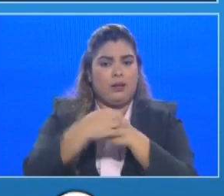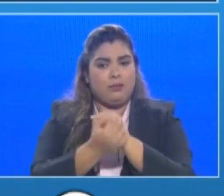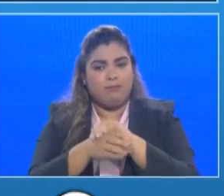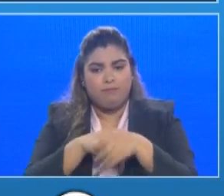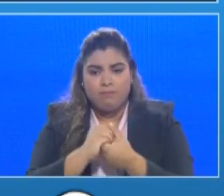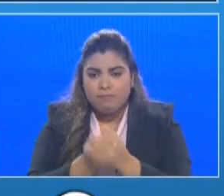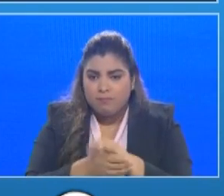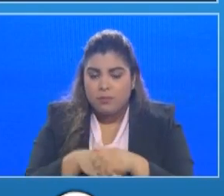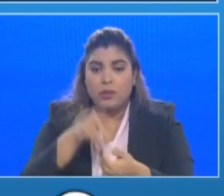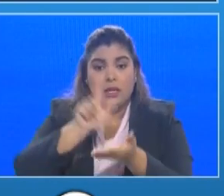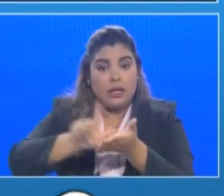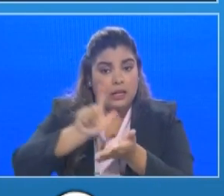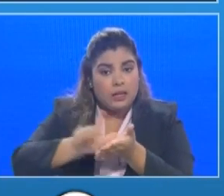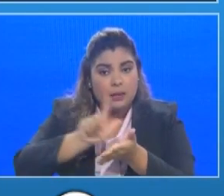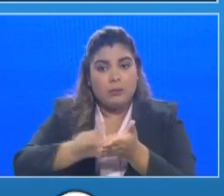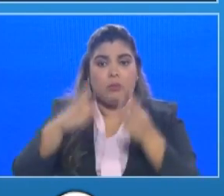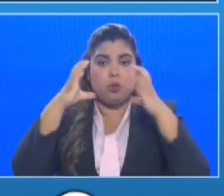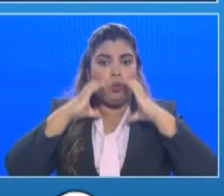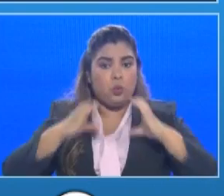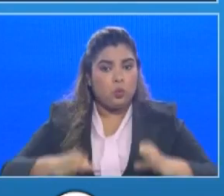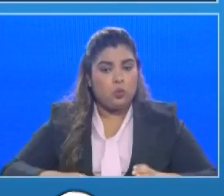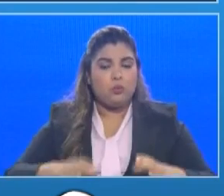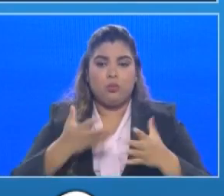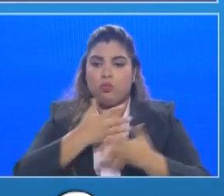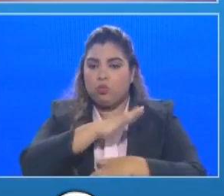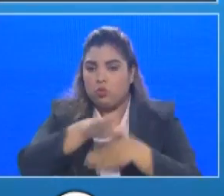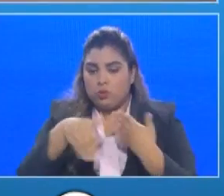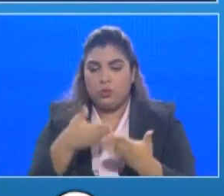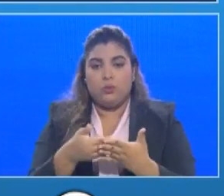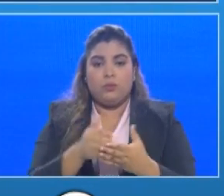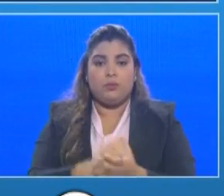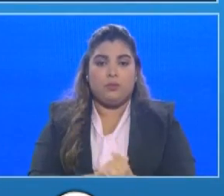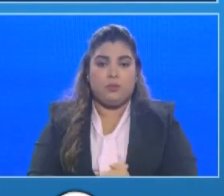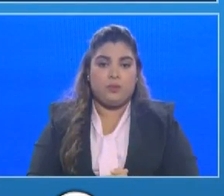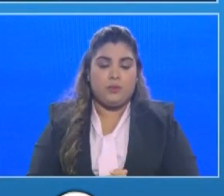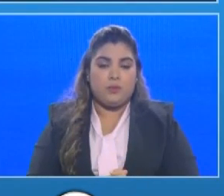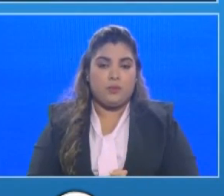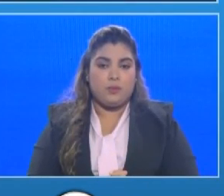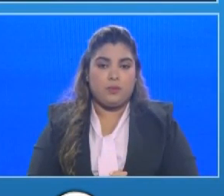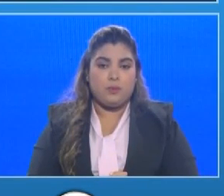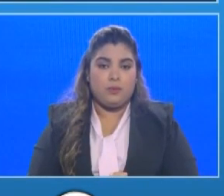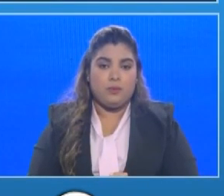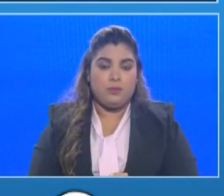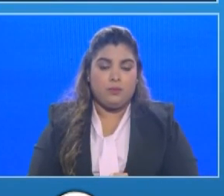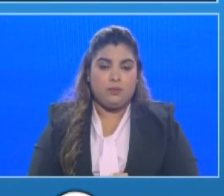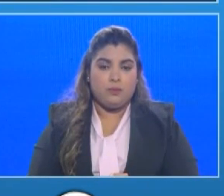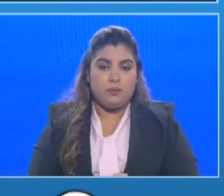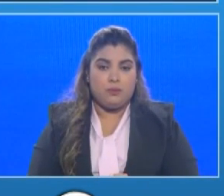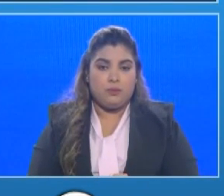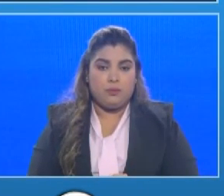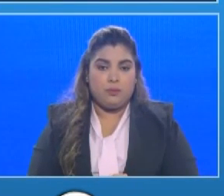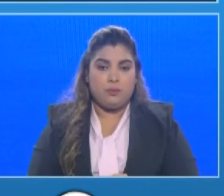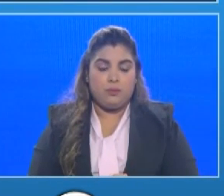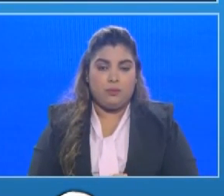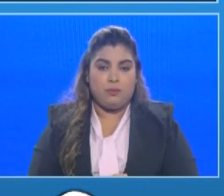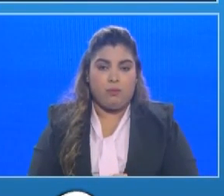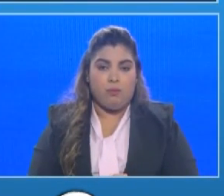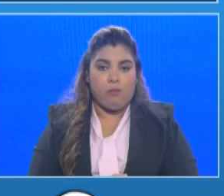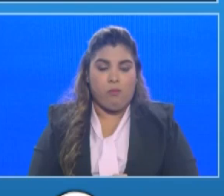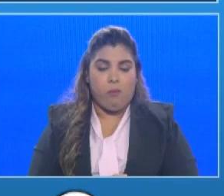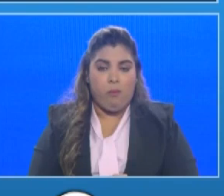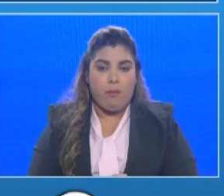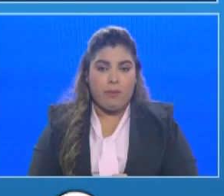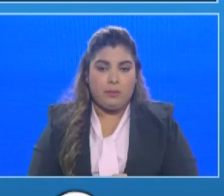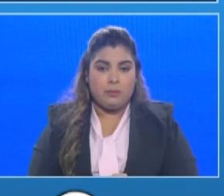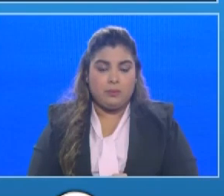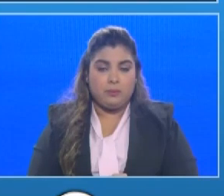respiratoria y también tengo que decirlo que una de las ventajas que ha tenido por ejemplo cuando hacemos comparaciones en